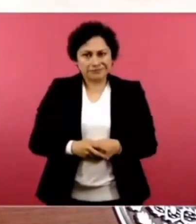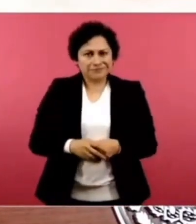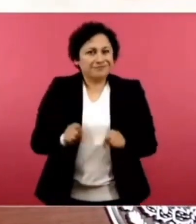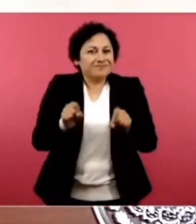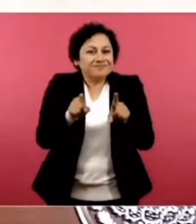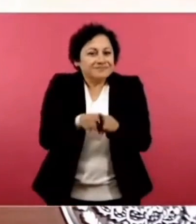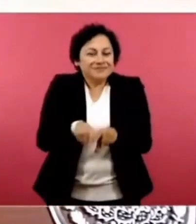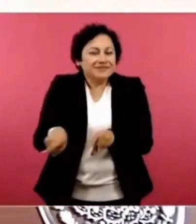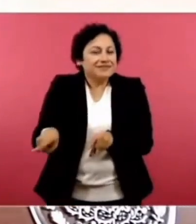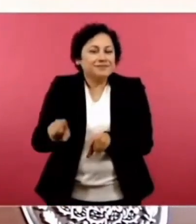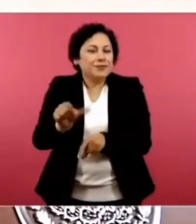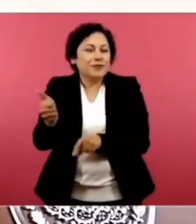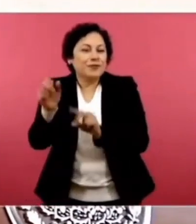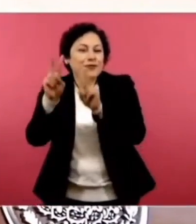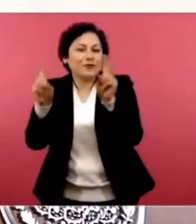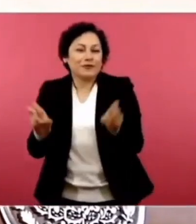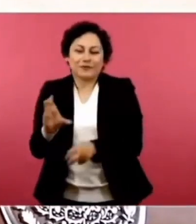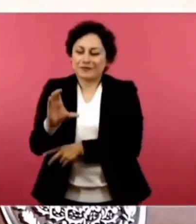luz.